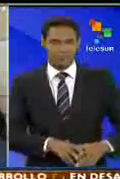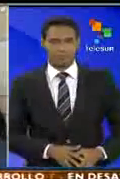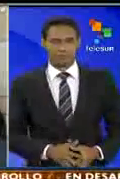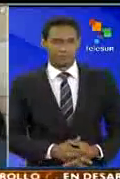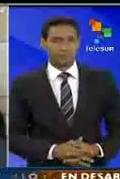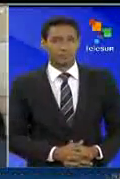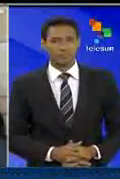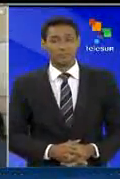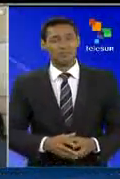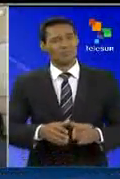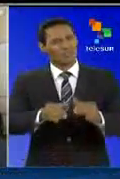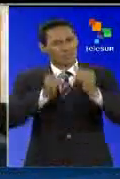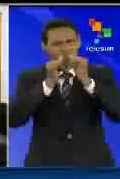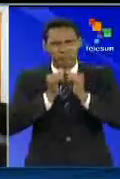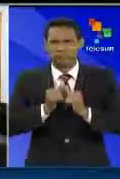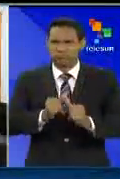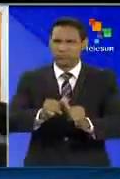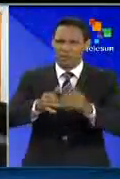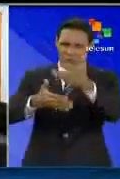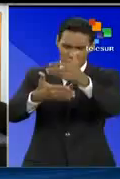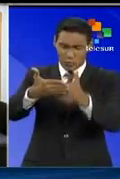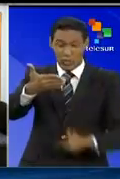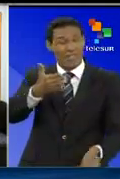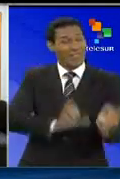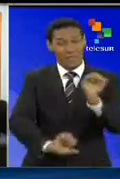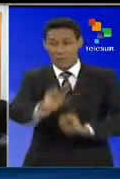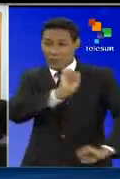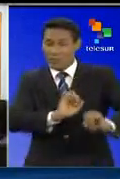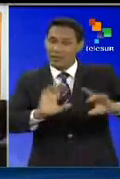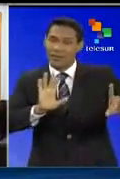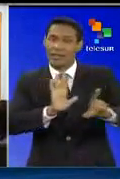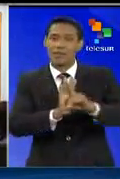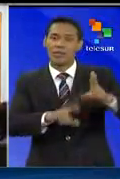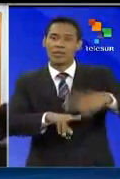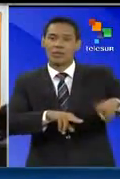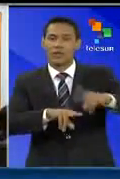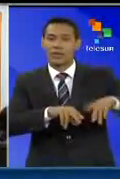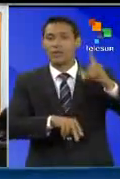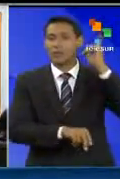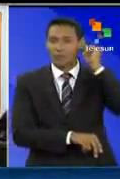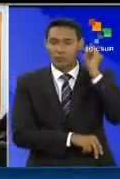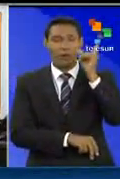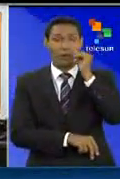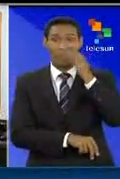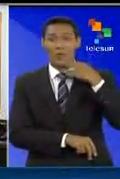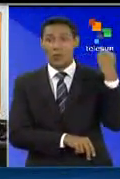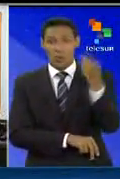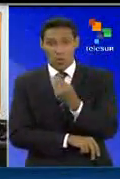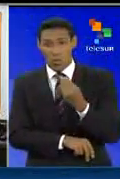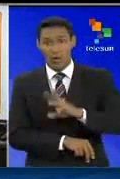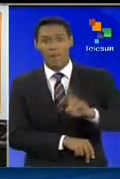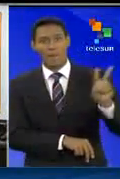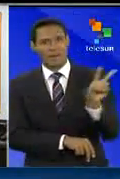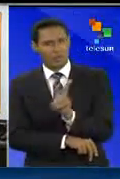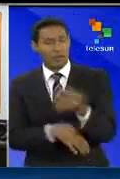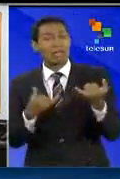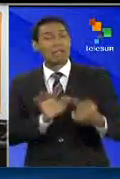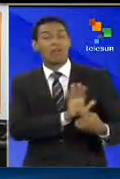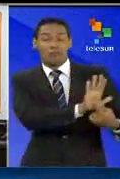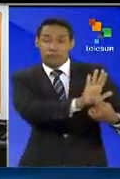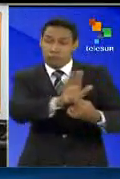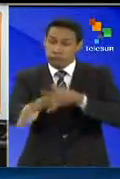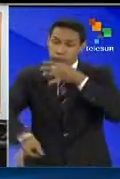Balance y desafíos de aquí en más en materia de defensa de los derechos de niñas, niños y adolescentes en Venezuela presentados